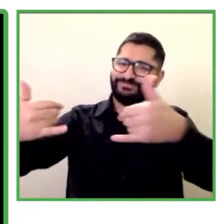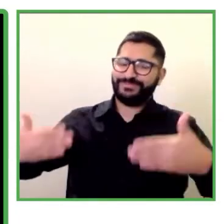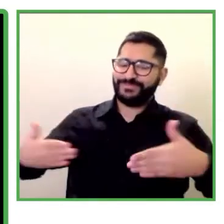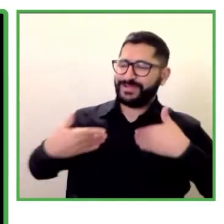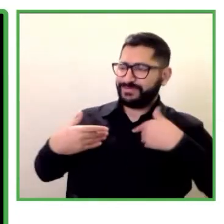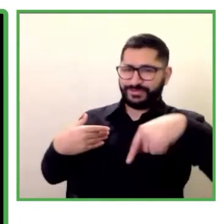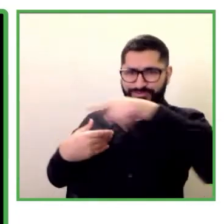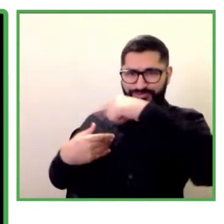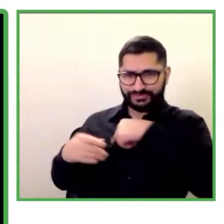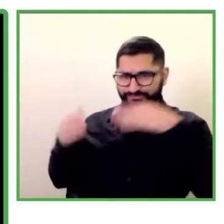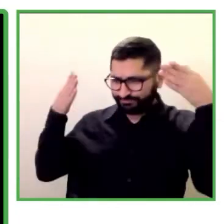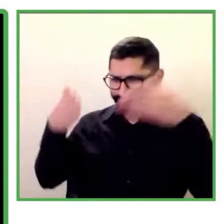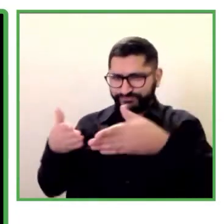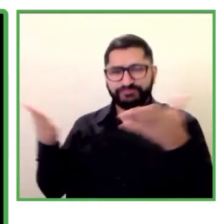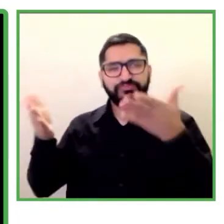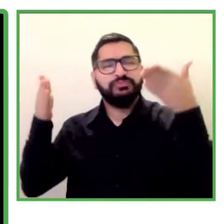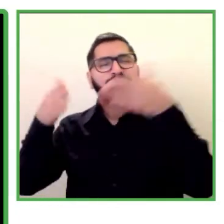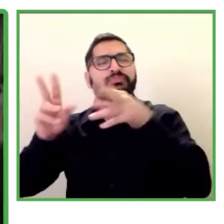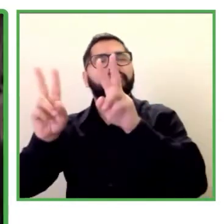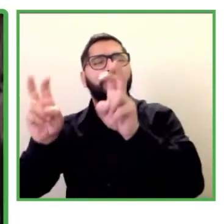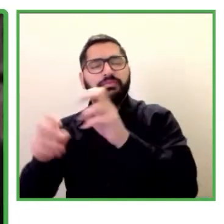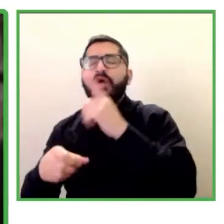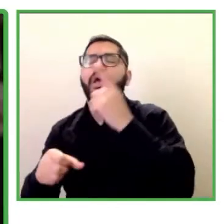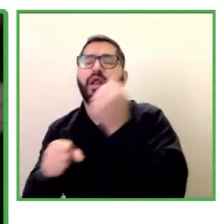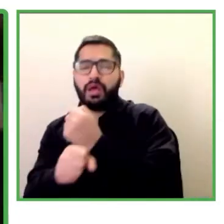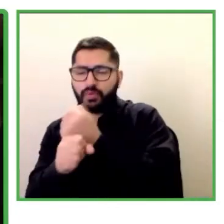de personas en situaciones discapacitadas.